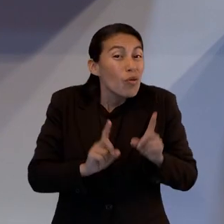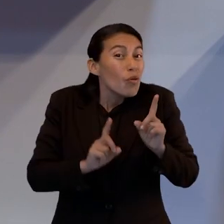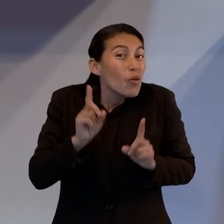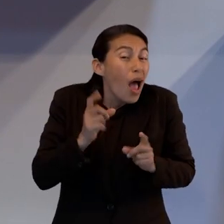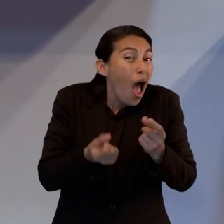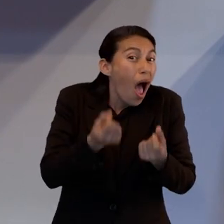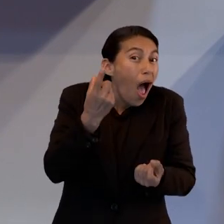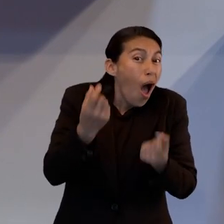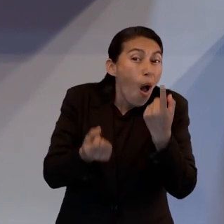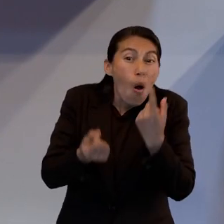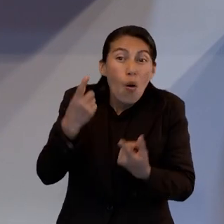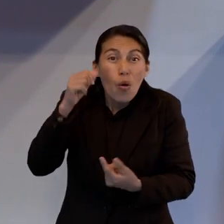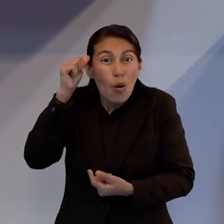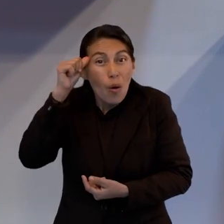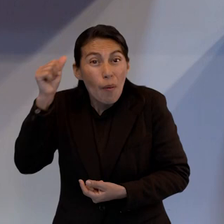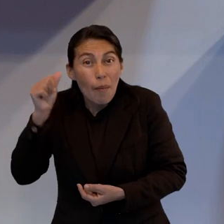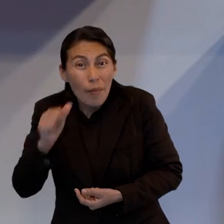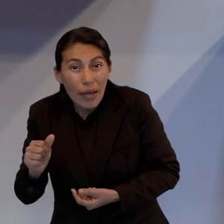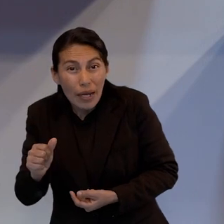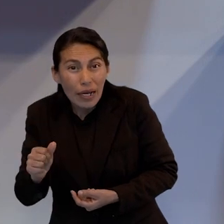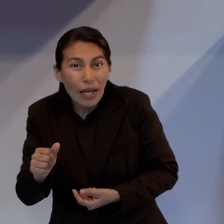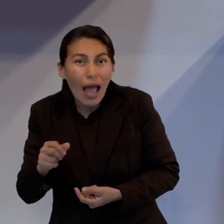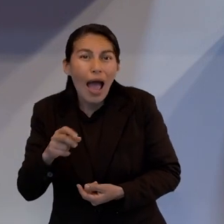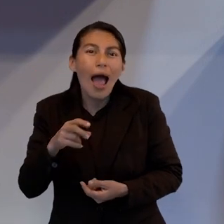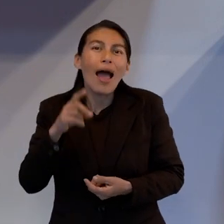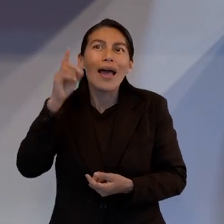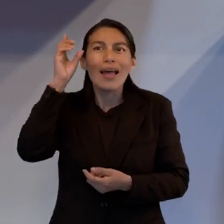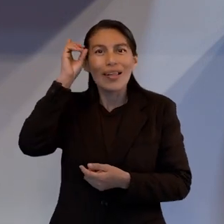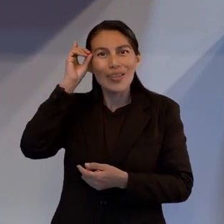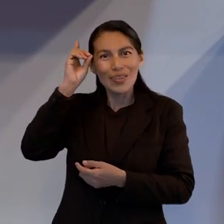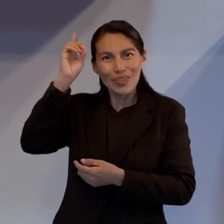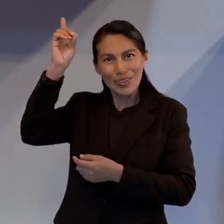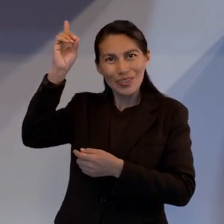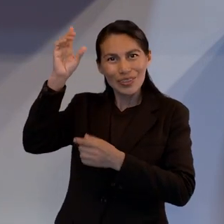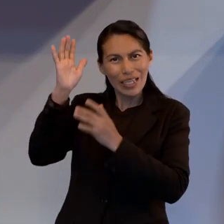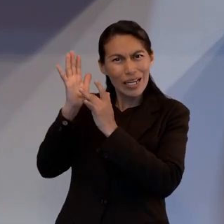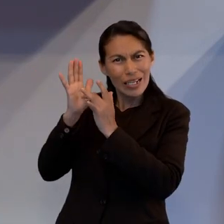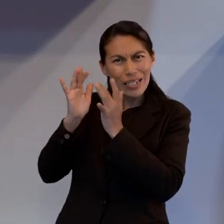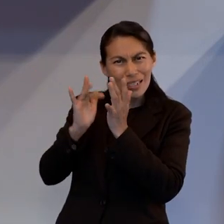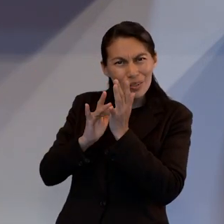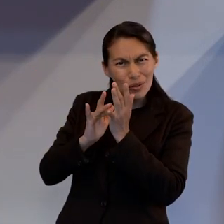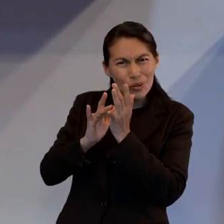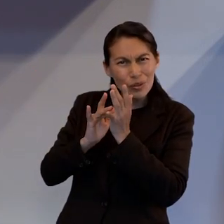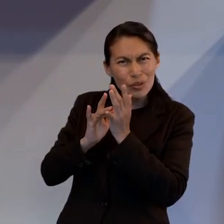Jesús Cristo el justo. Es interesante y la manera como